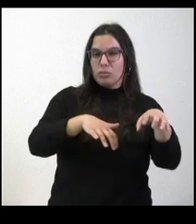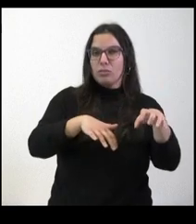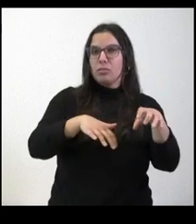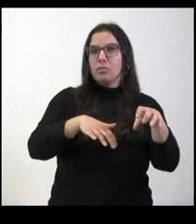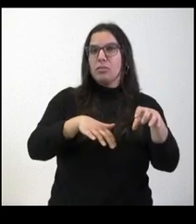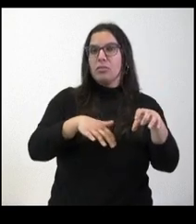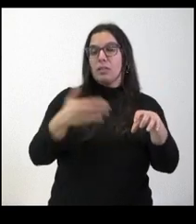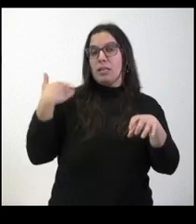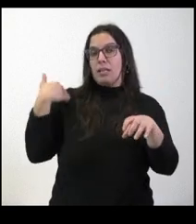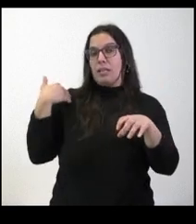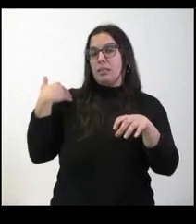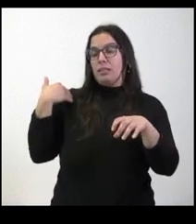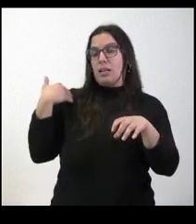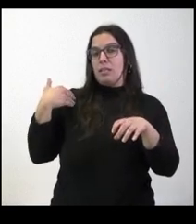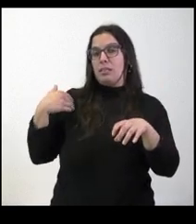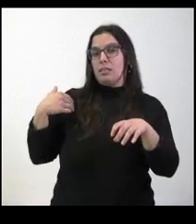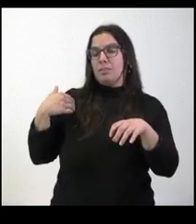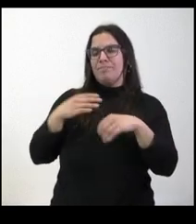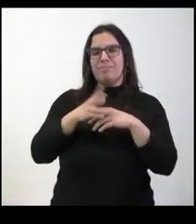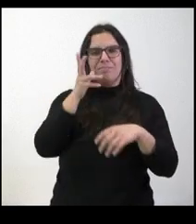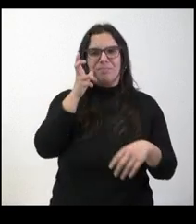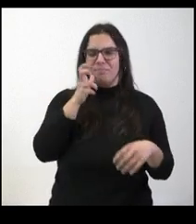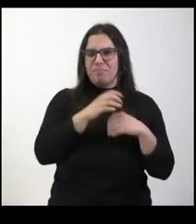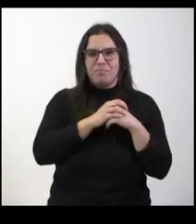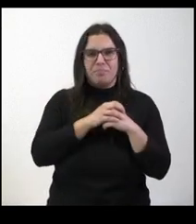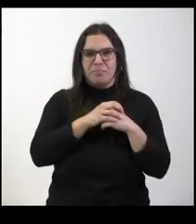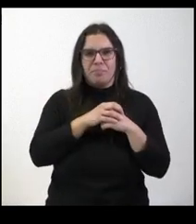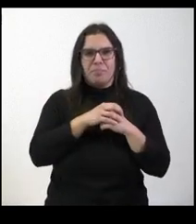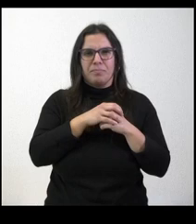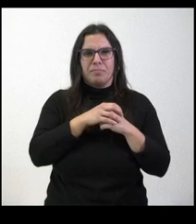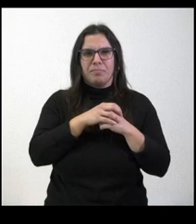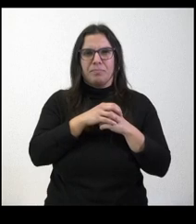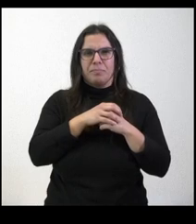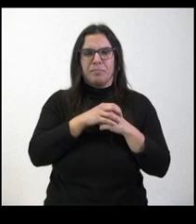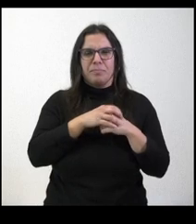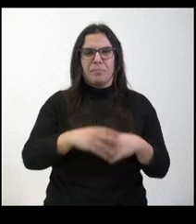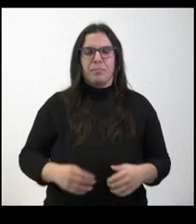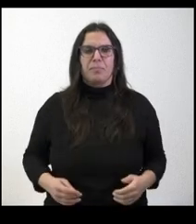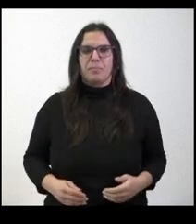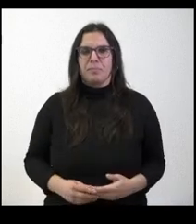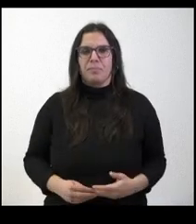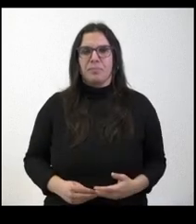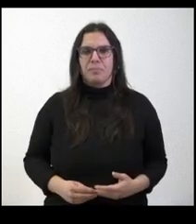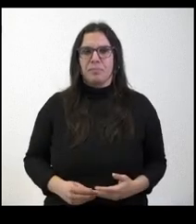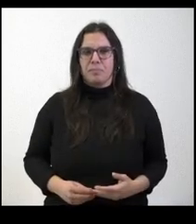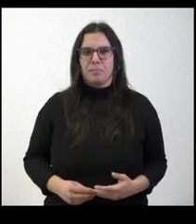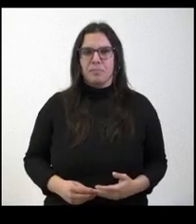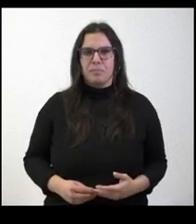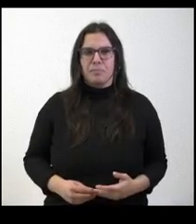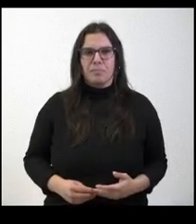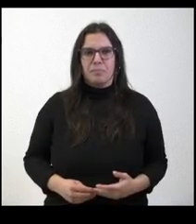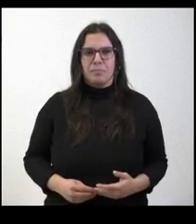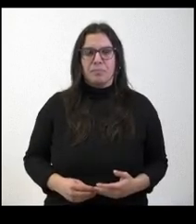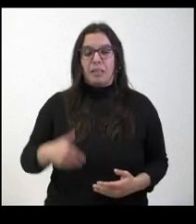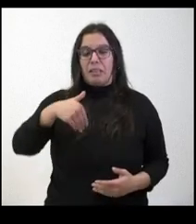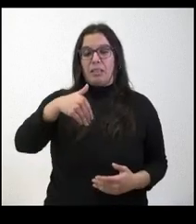no fuera la única capital que se pueda beneficiar del descuento del 25% en los trenes avance, bueno, estar próximo de ponerse en